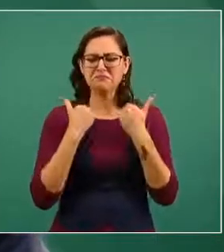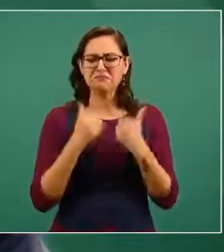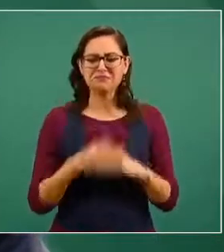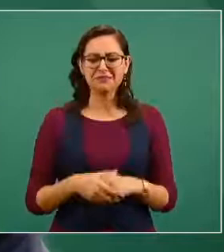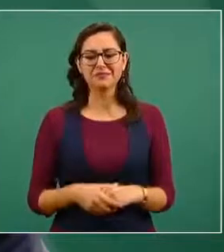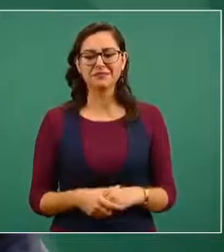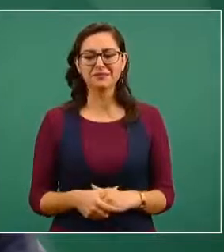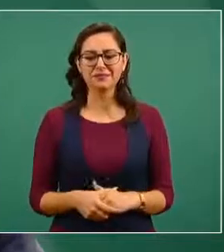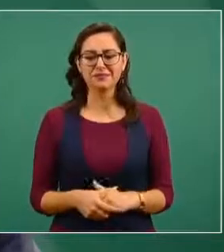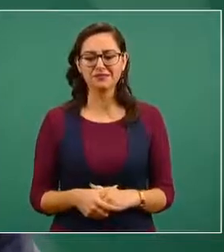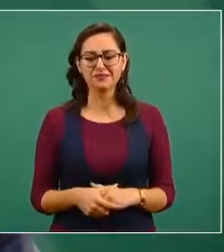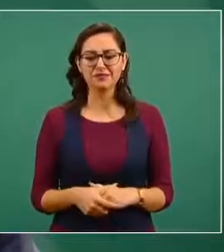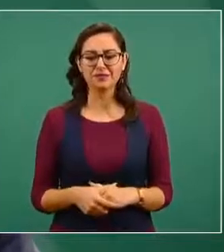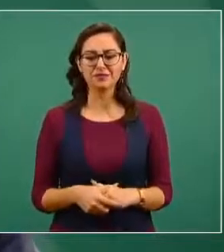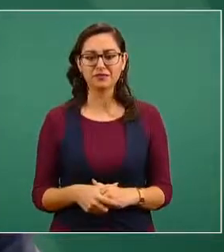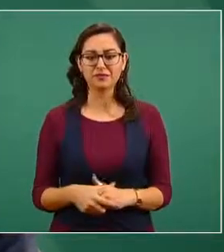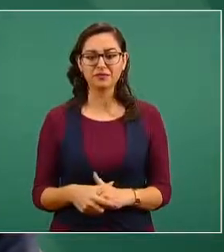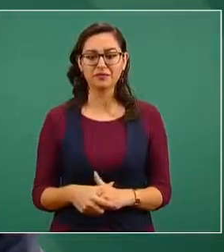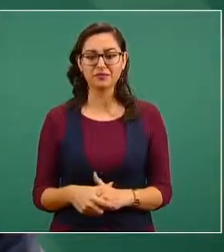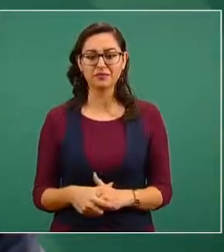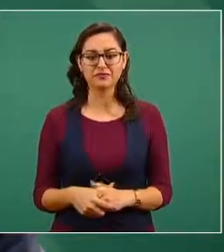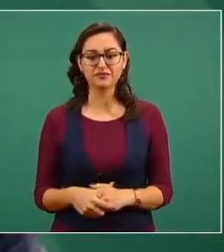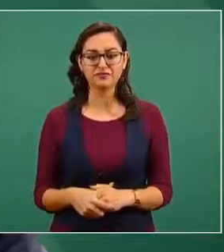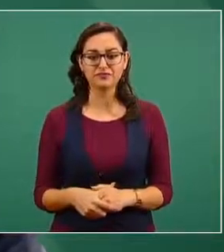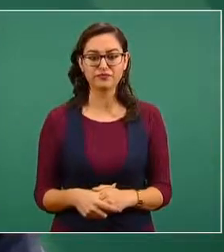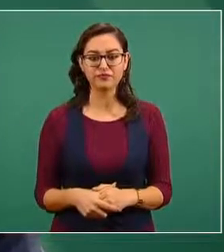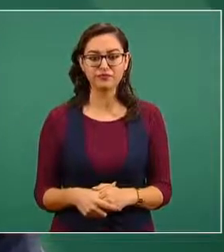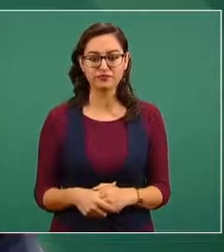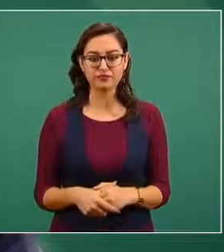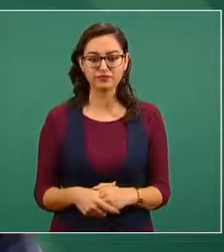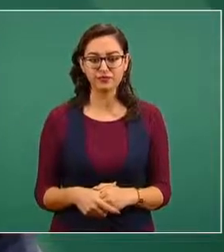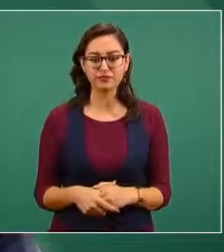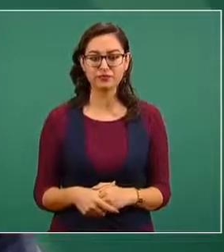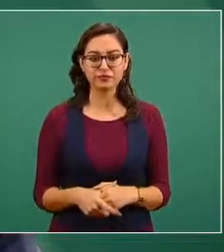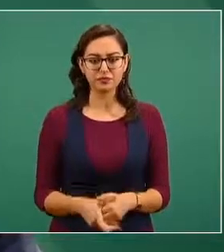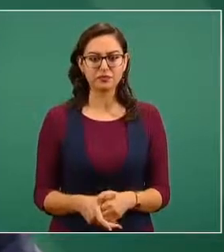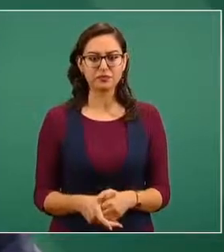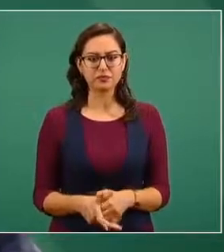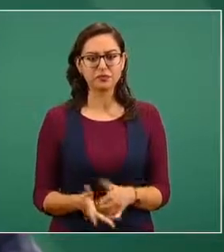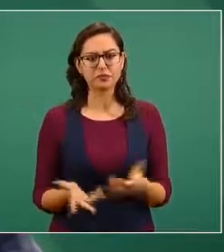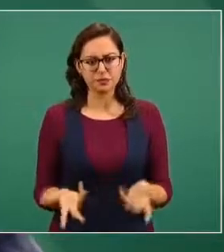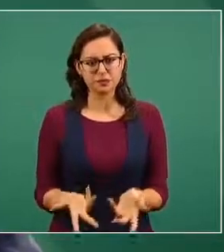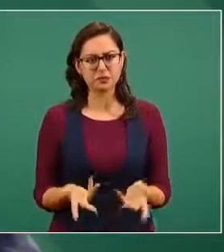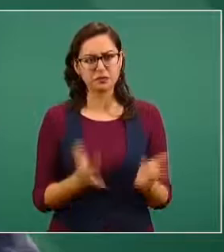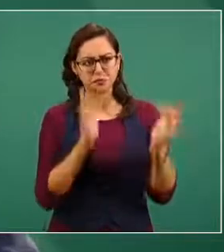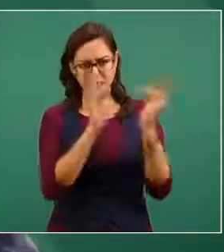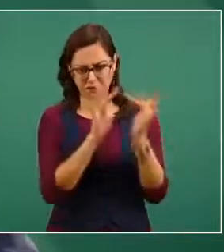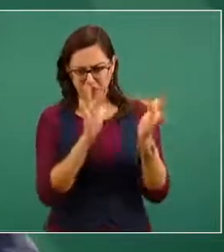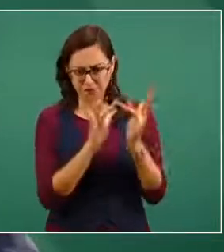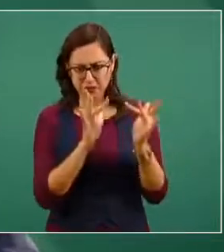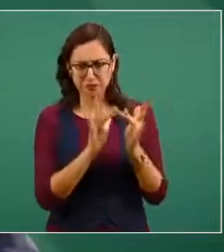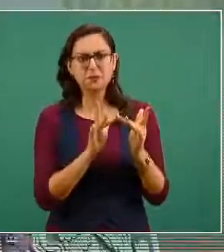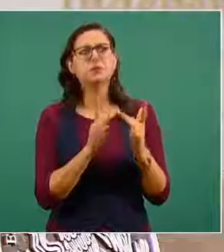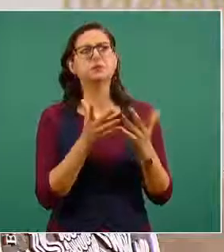ya hay una relación con